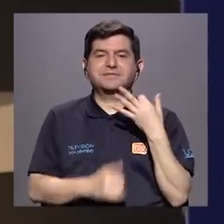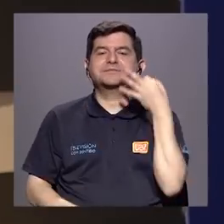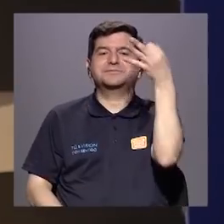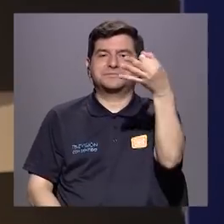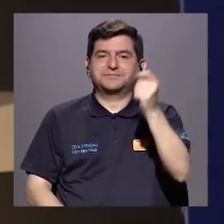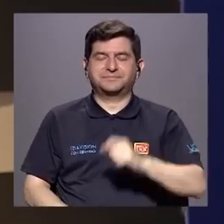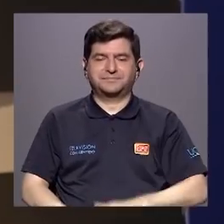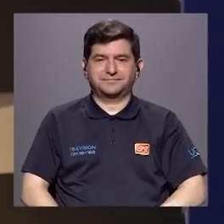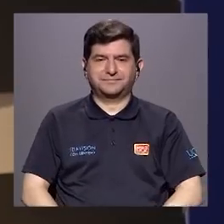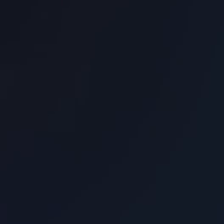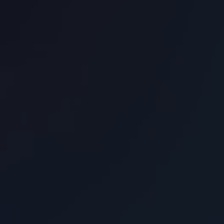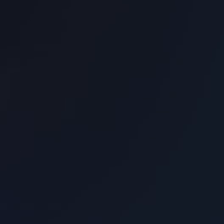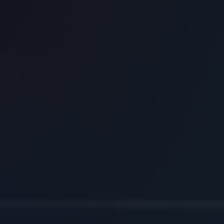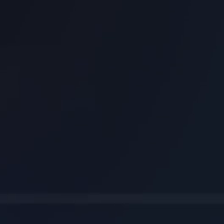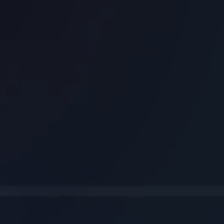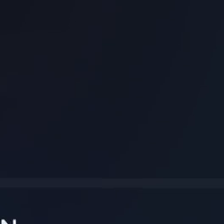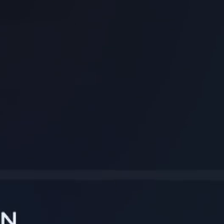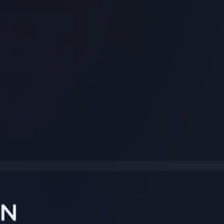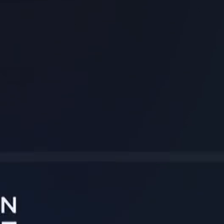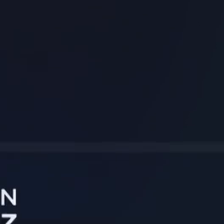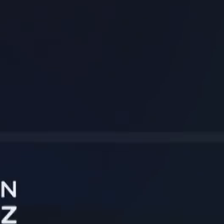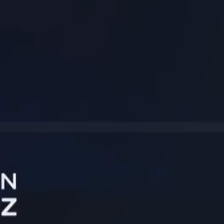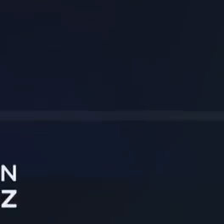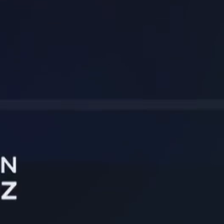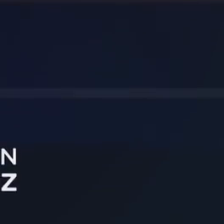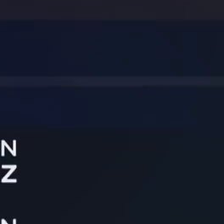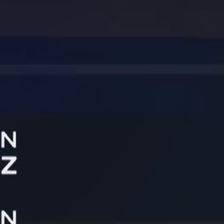nueva entrega. Gracias